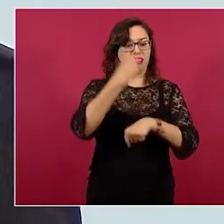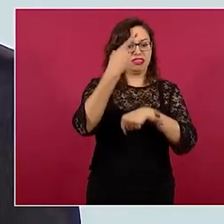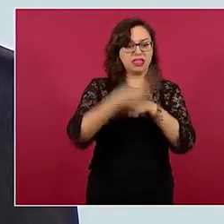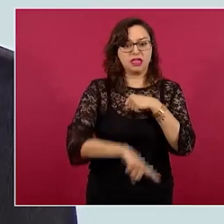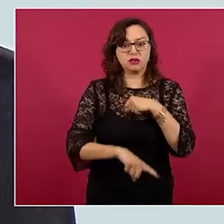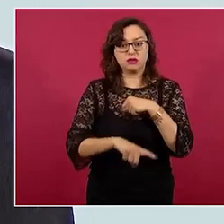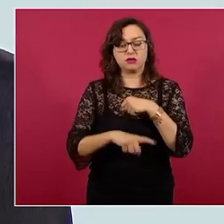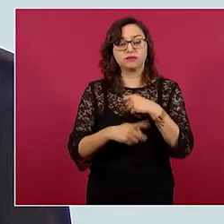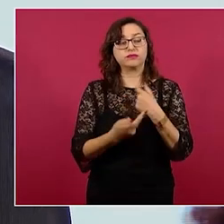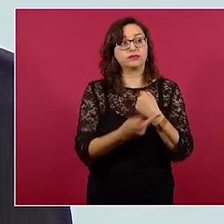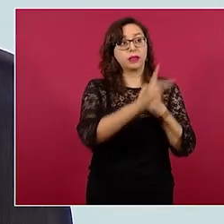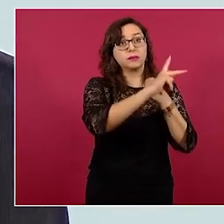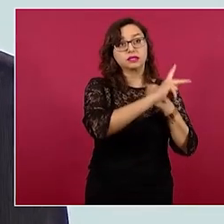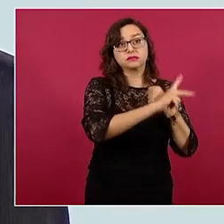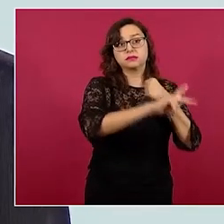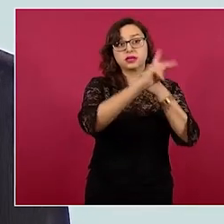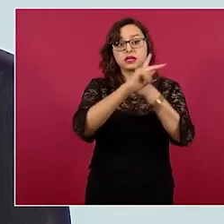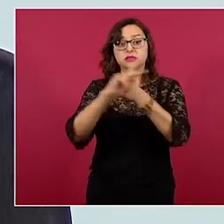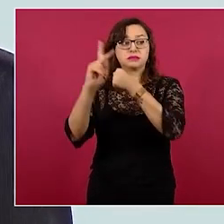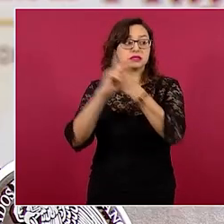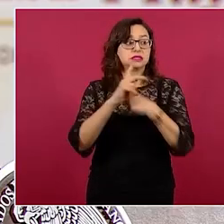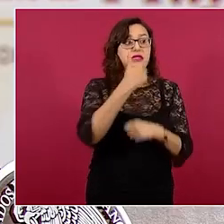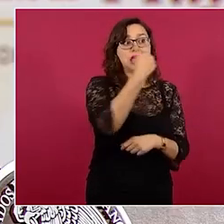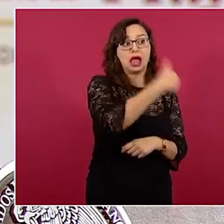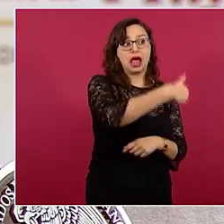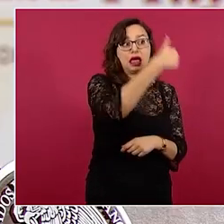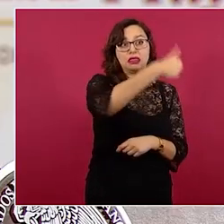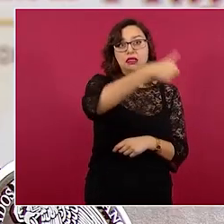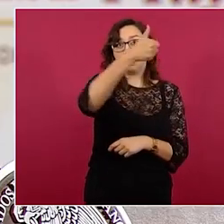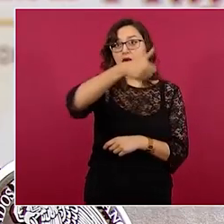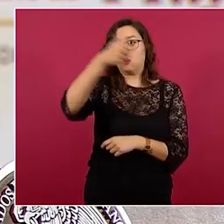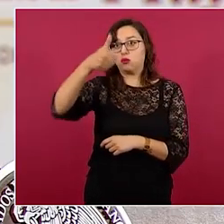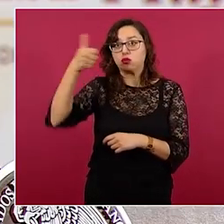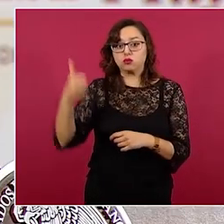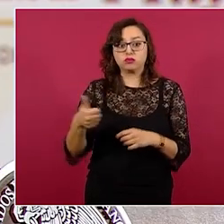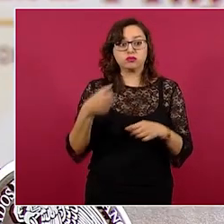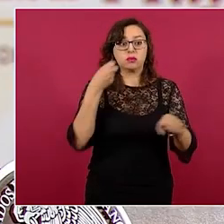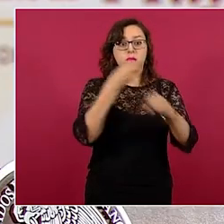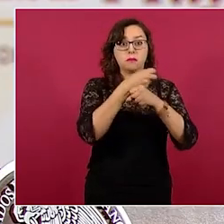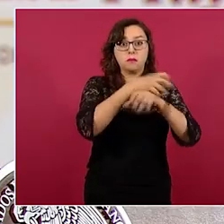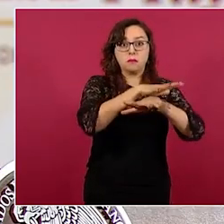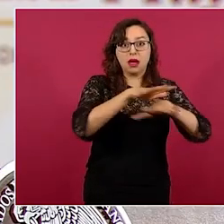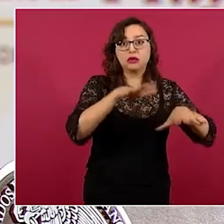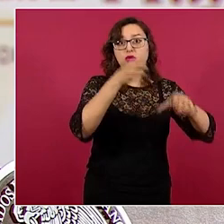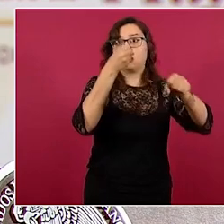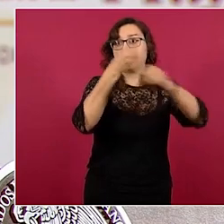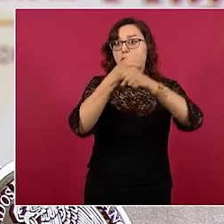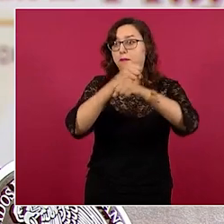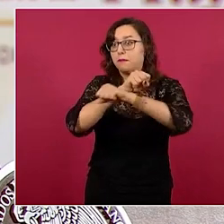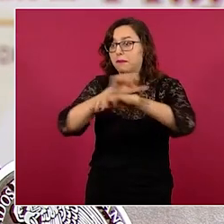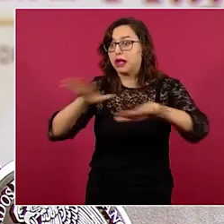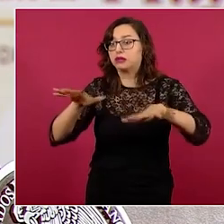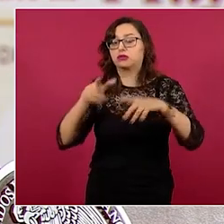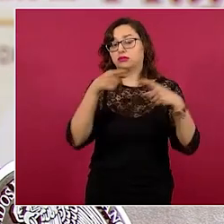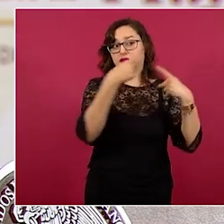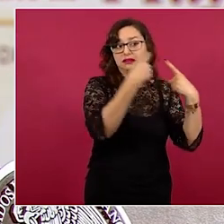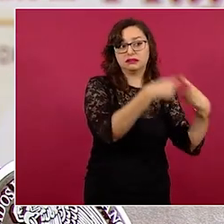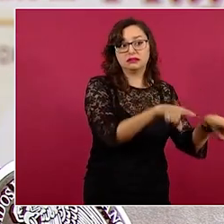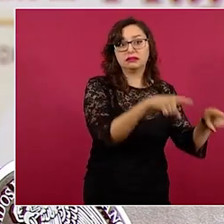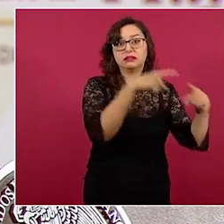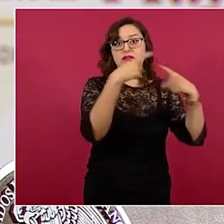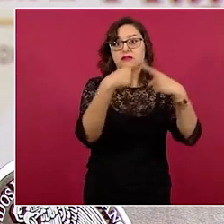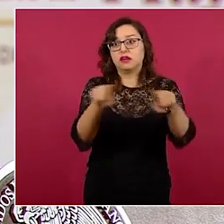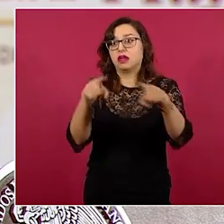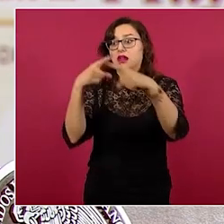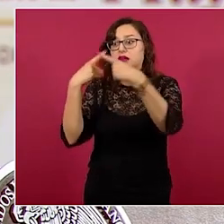establecimos las acciones necesarias para reducir estos impactos primero como ya dijimos repetidamente